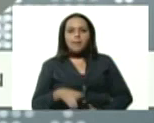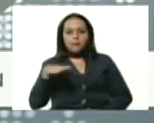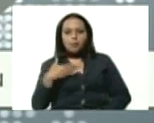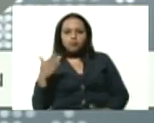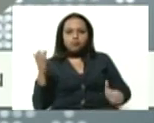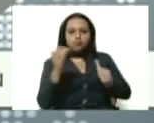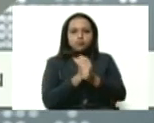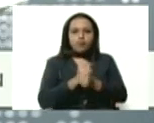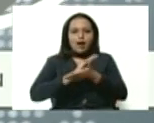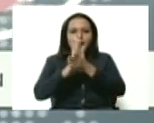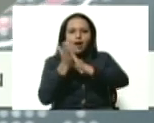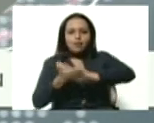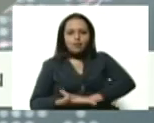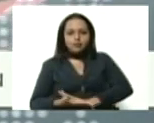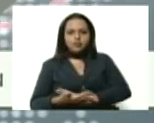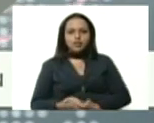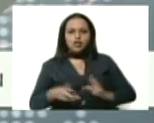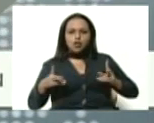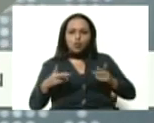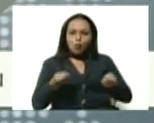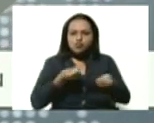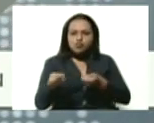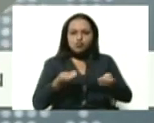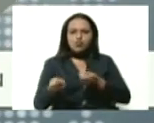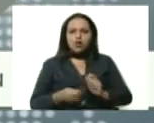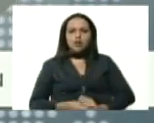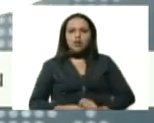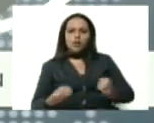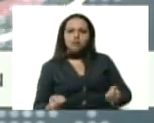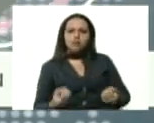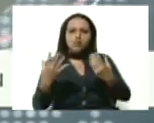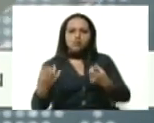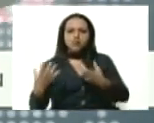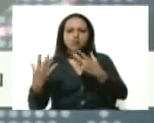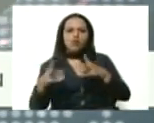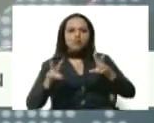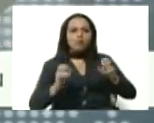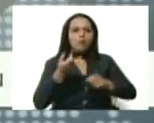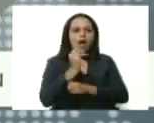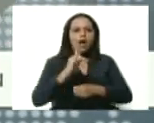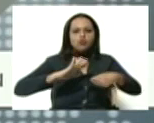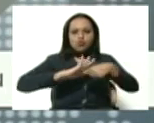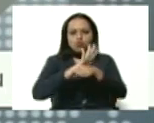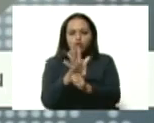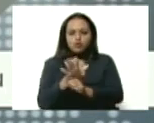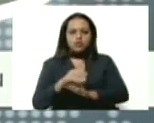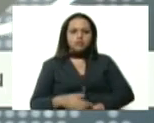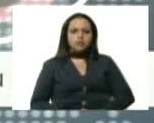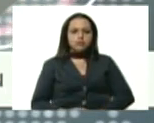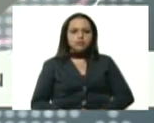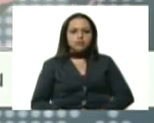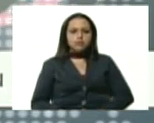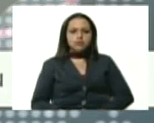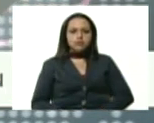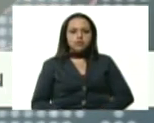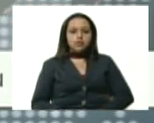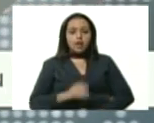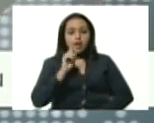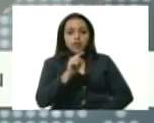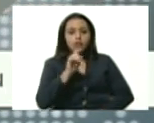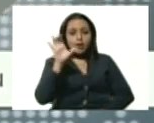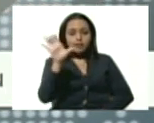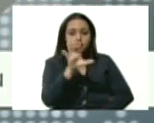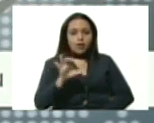abatir, para lograr controlar los focos que han aparecido en forma de rebrote en estos estados